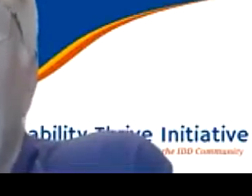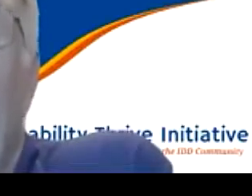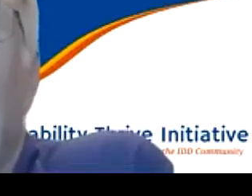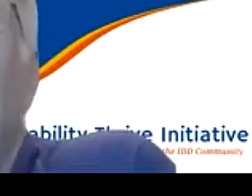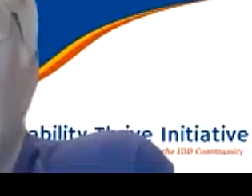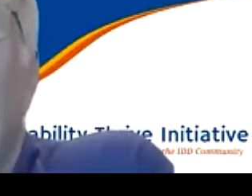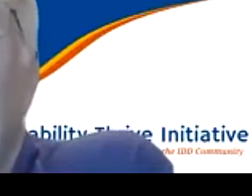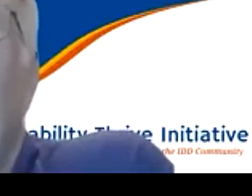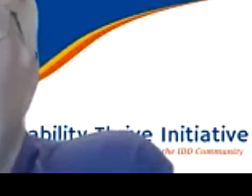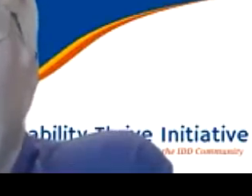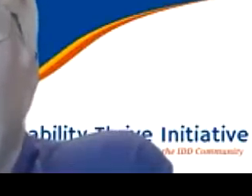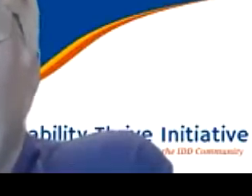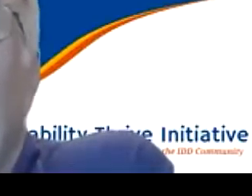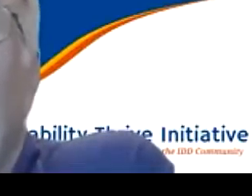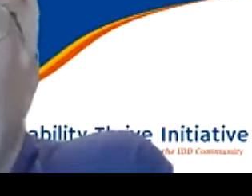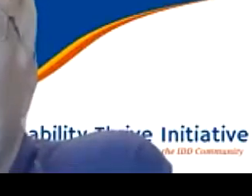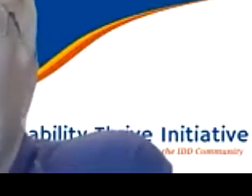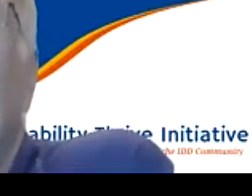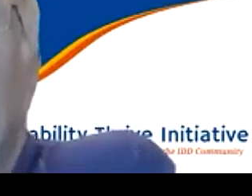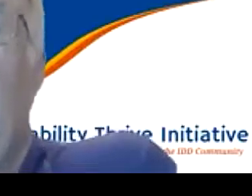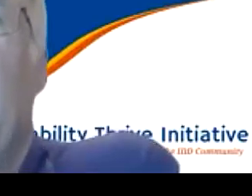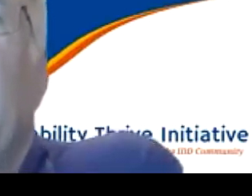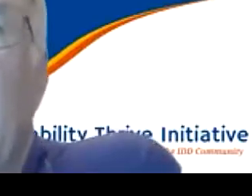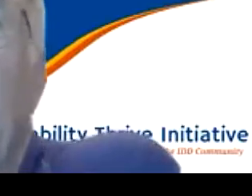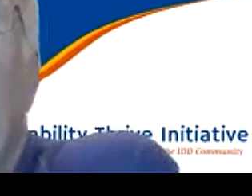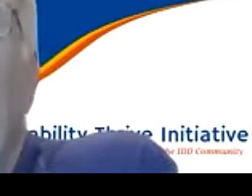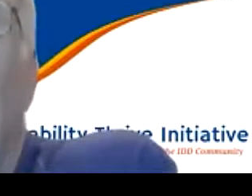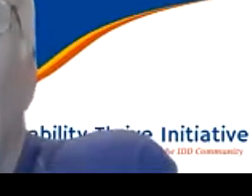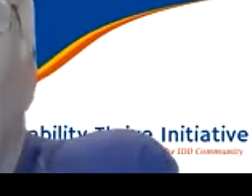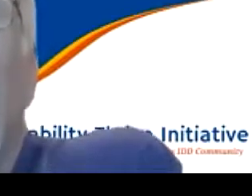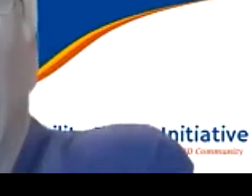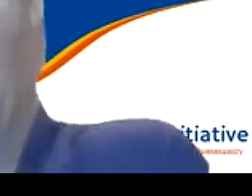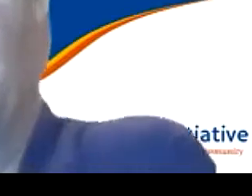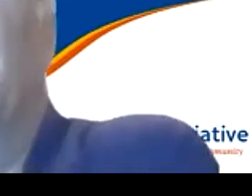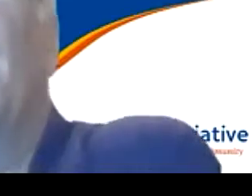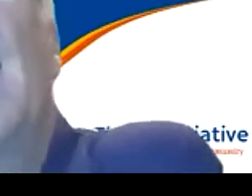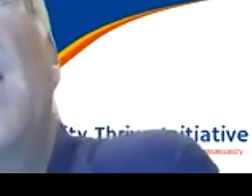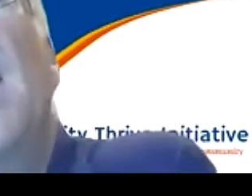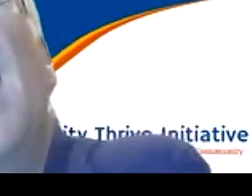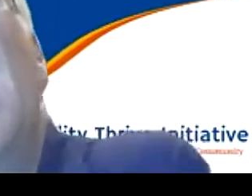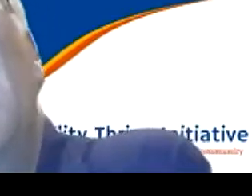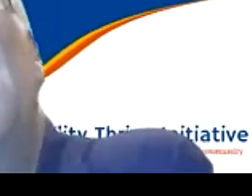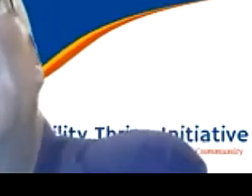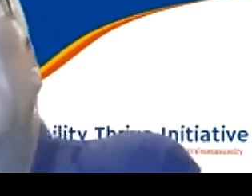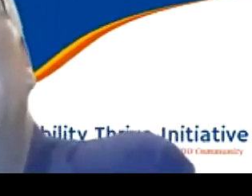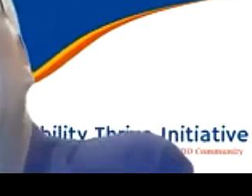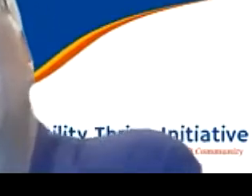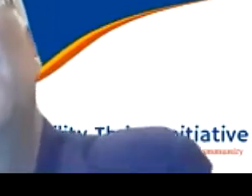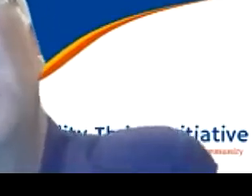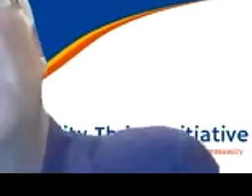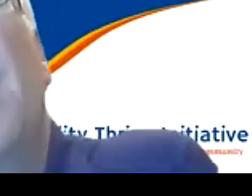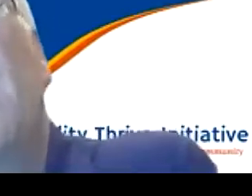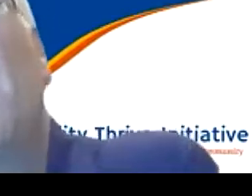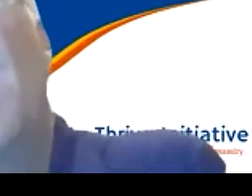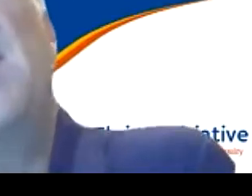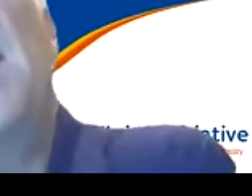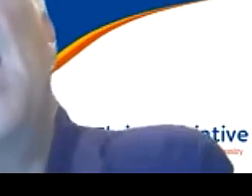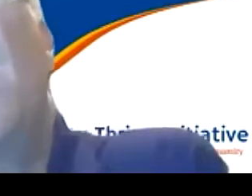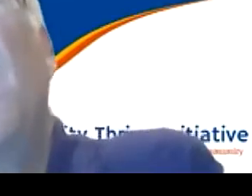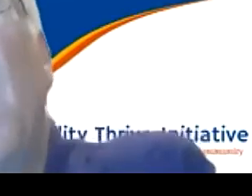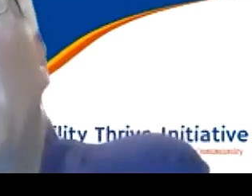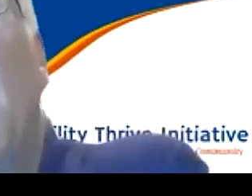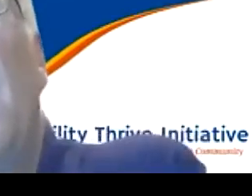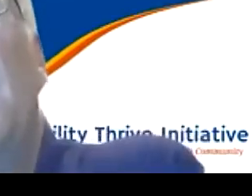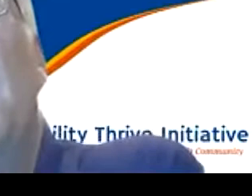Mi mami, mi papá. Y todos. Sientes tú que todos te apoyaron. Excelente.